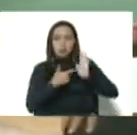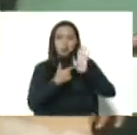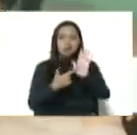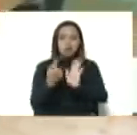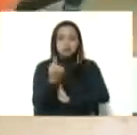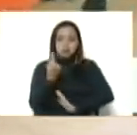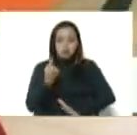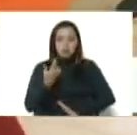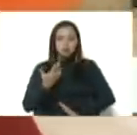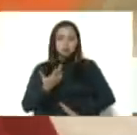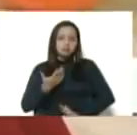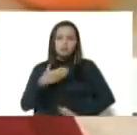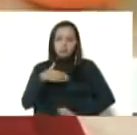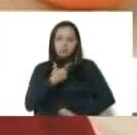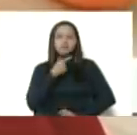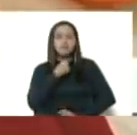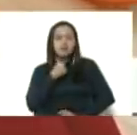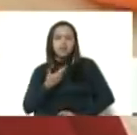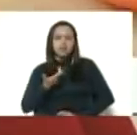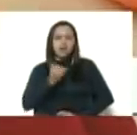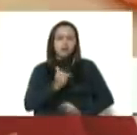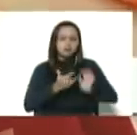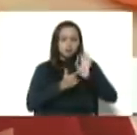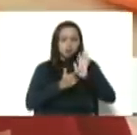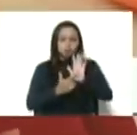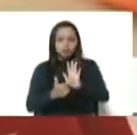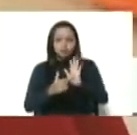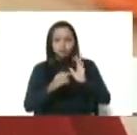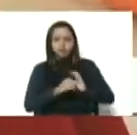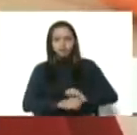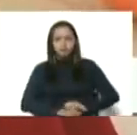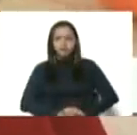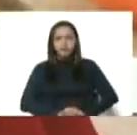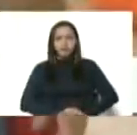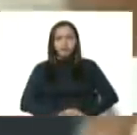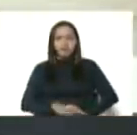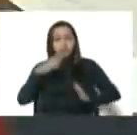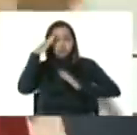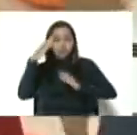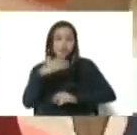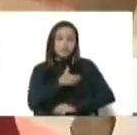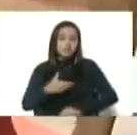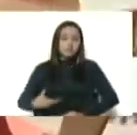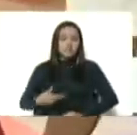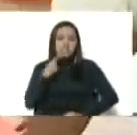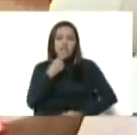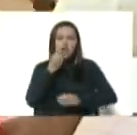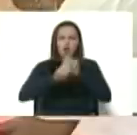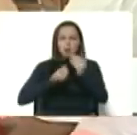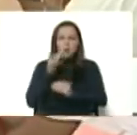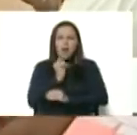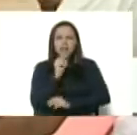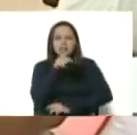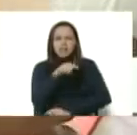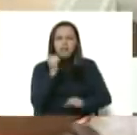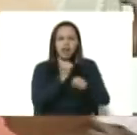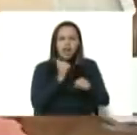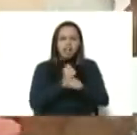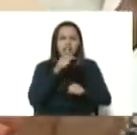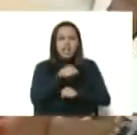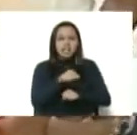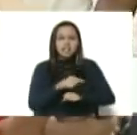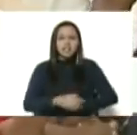sé si me gustaría que le saludaras al presidente y brevemente le digas cómo está funcionando esta cartilla